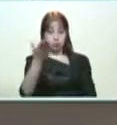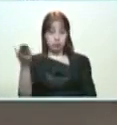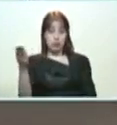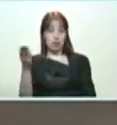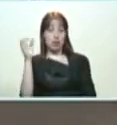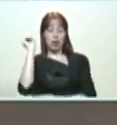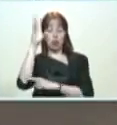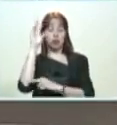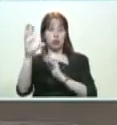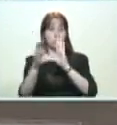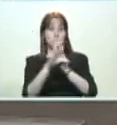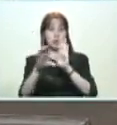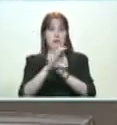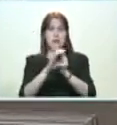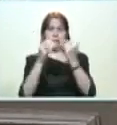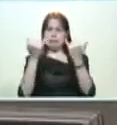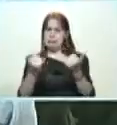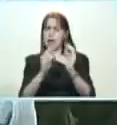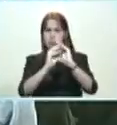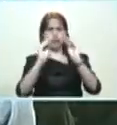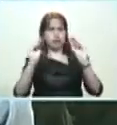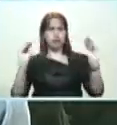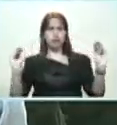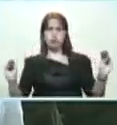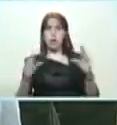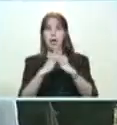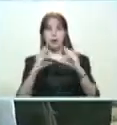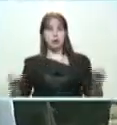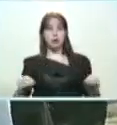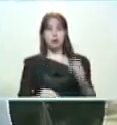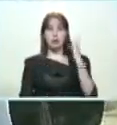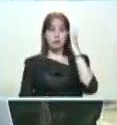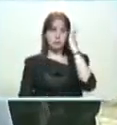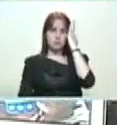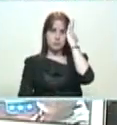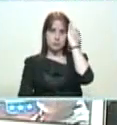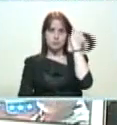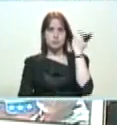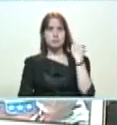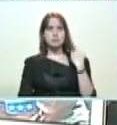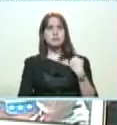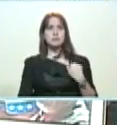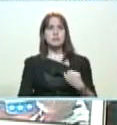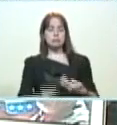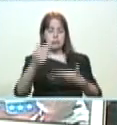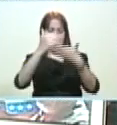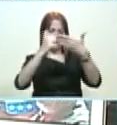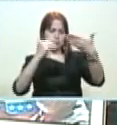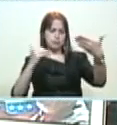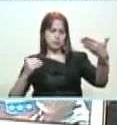yo fuera constituyente, ya los hubiera convocado a toditos. Con un listado y un mapa.